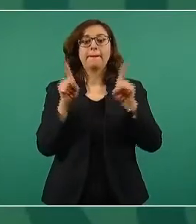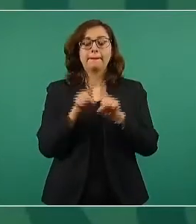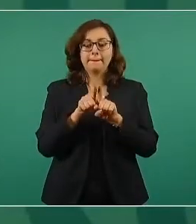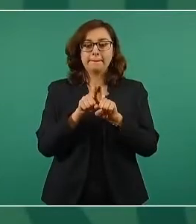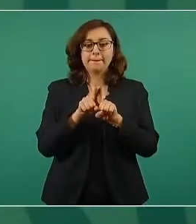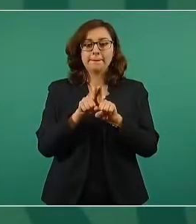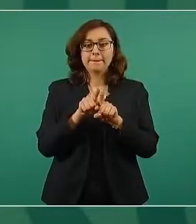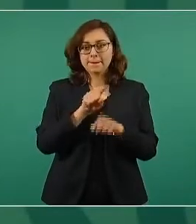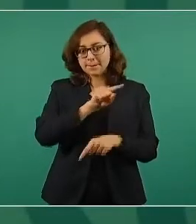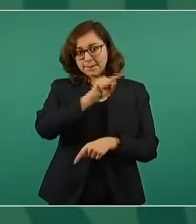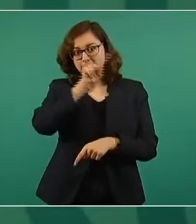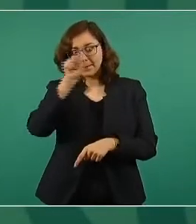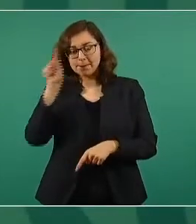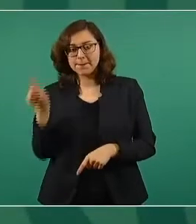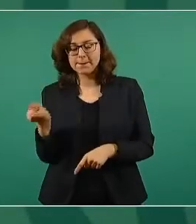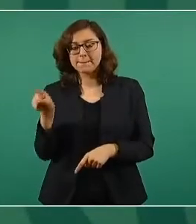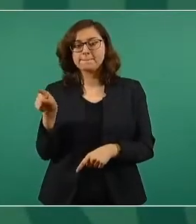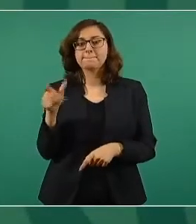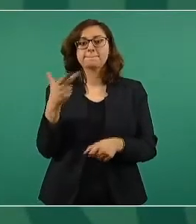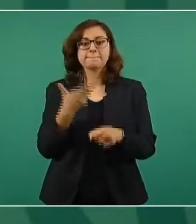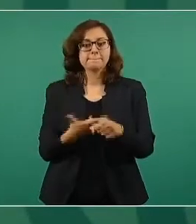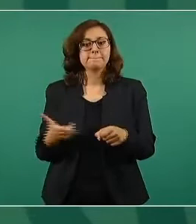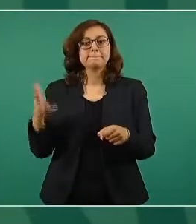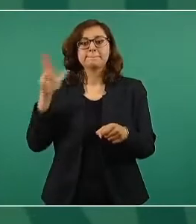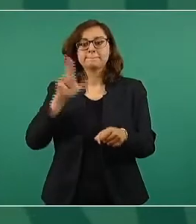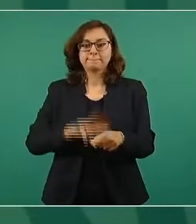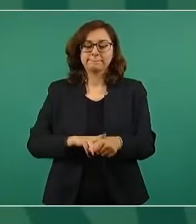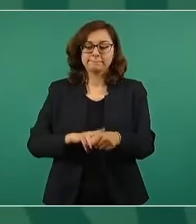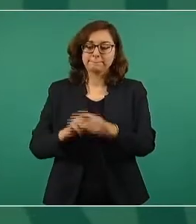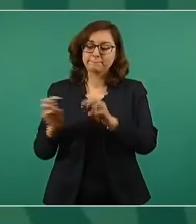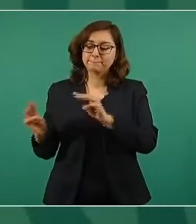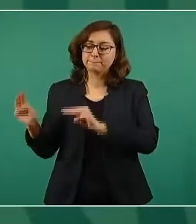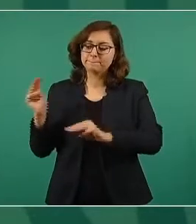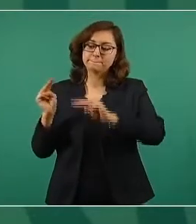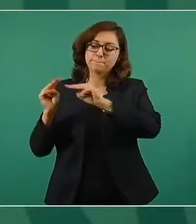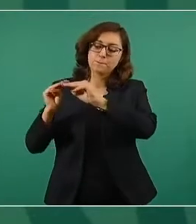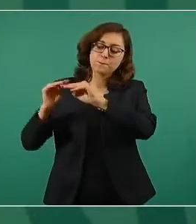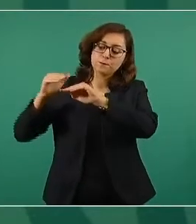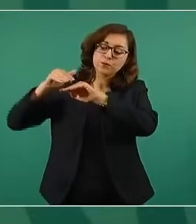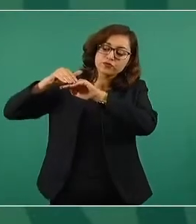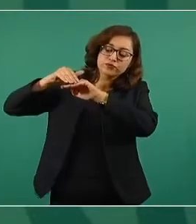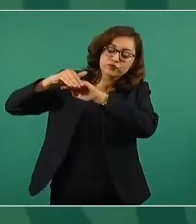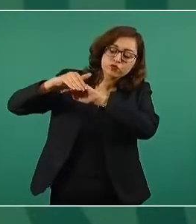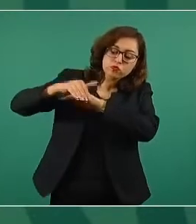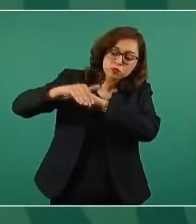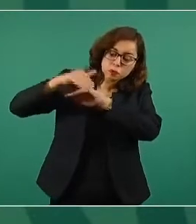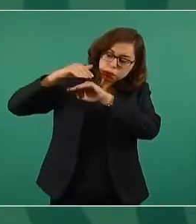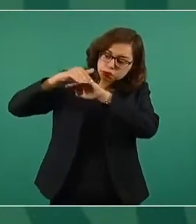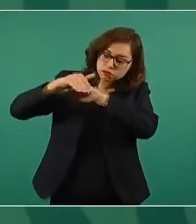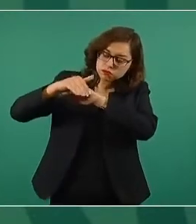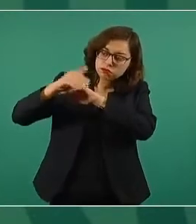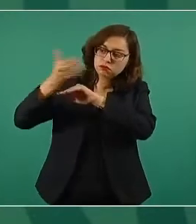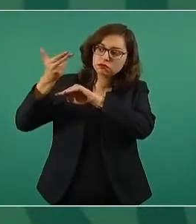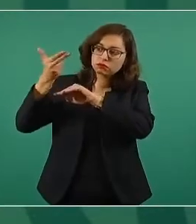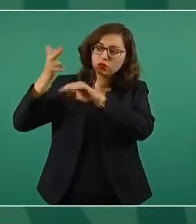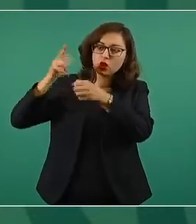un hospital construido en una barranca que con el temblor